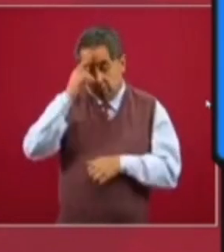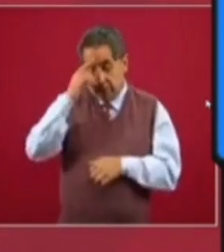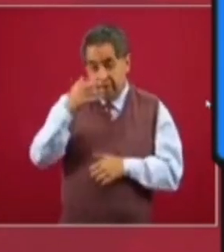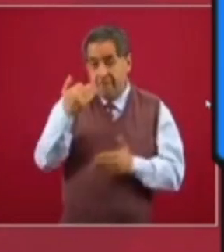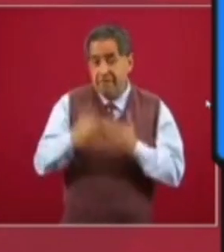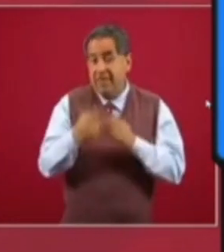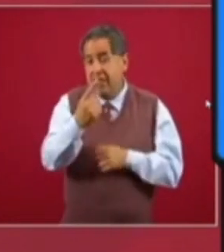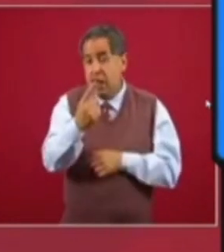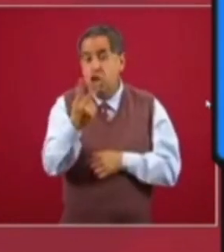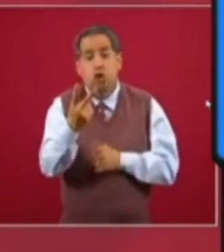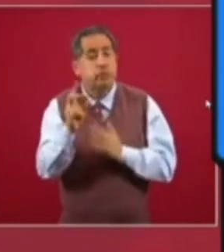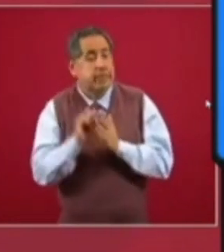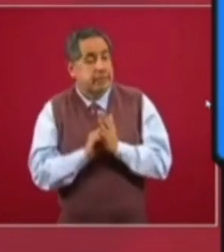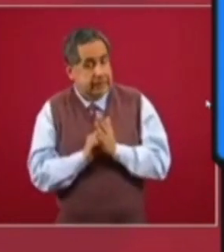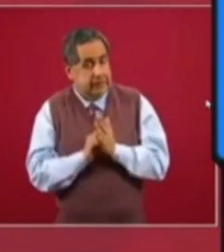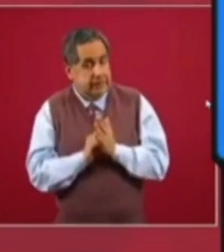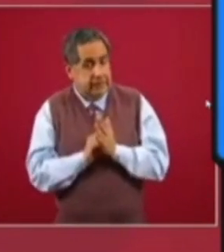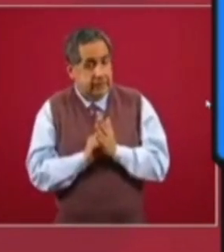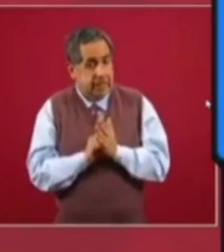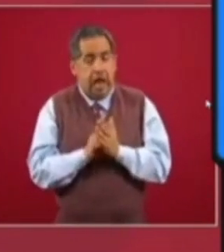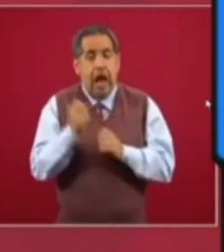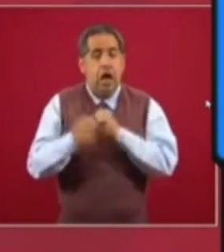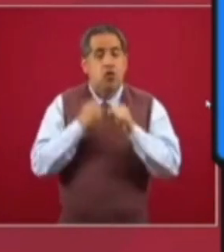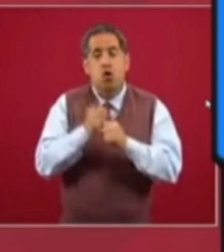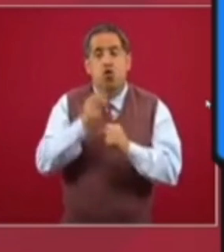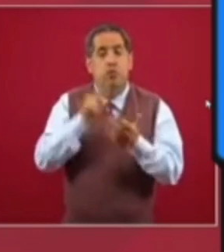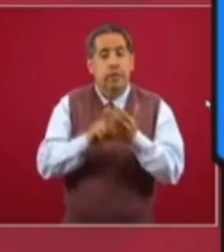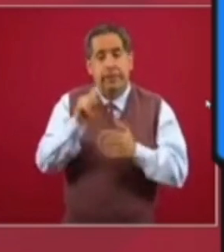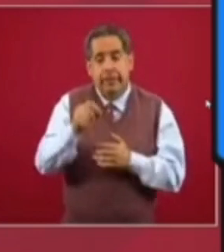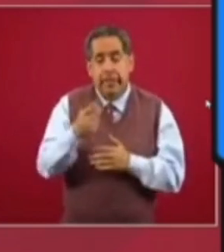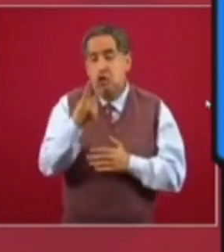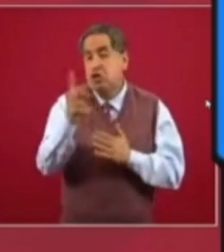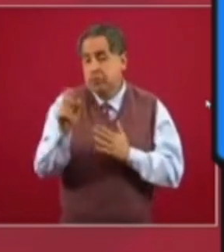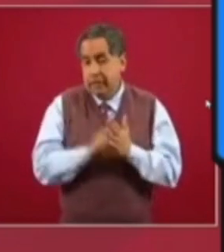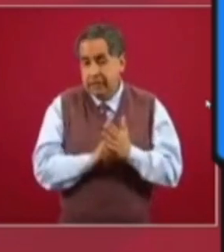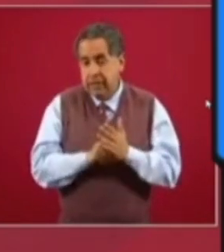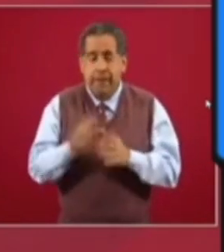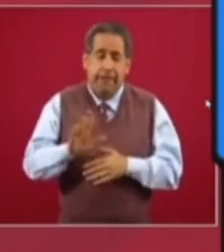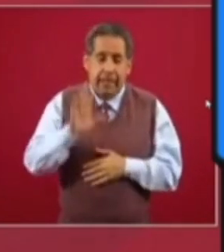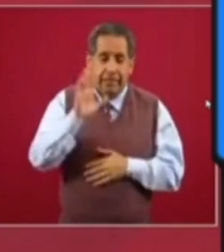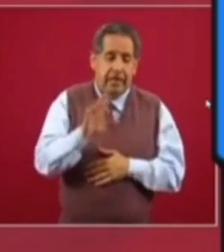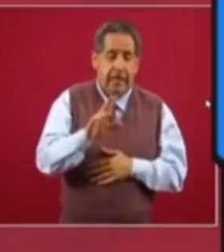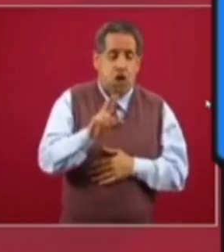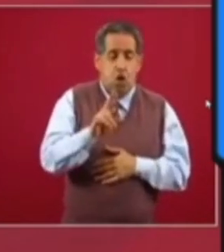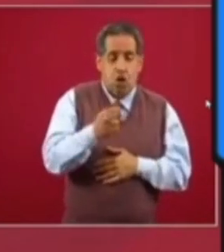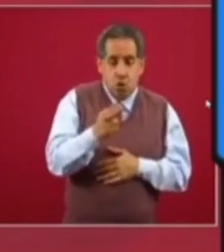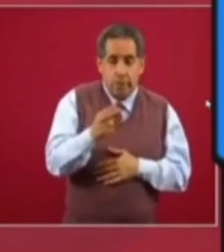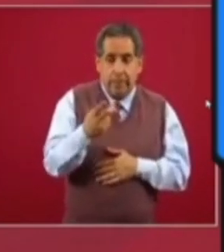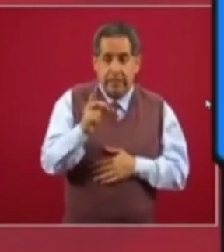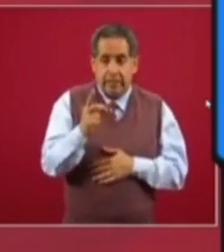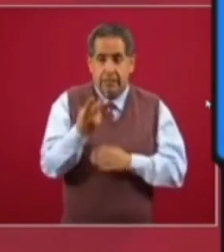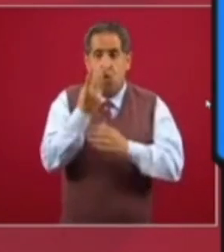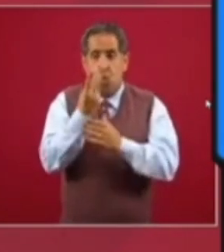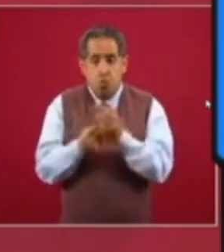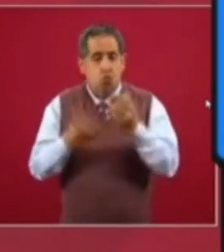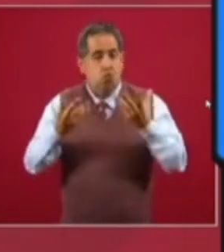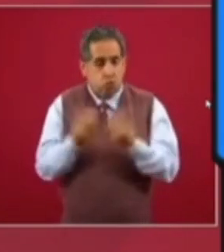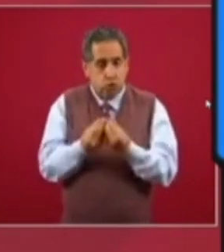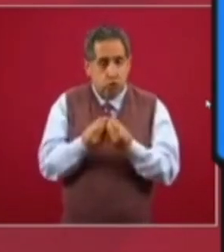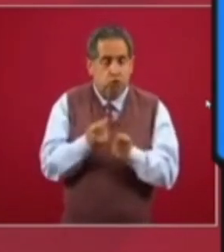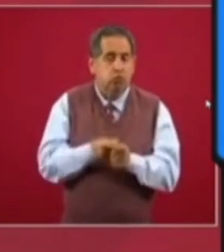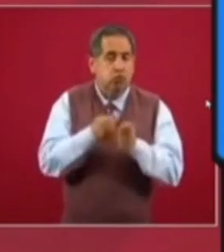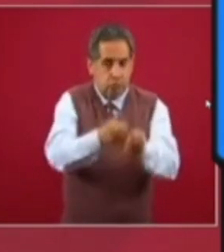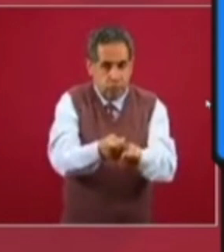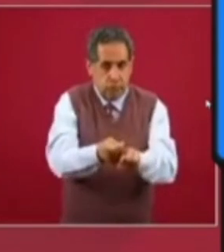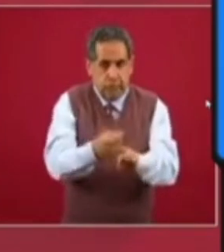falta ya un bimestre para terminar el 2020 y entonces está planteado que sea noviembre, diciembre. Eso es